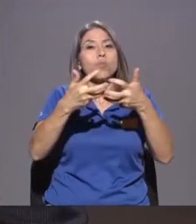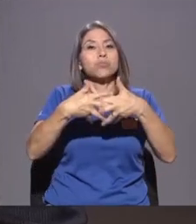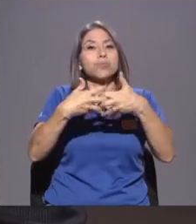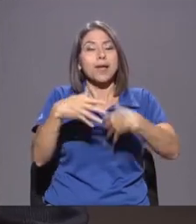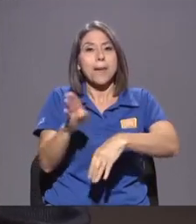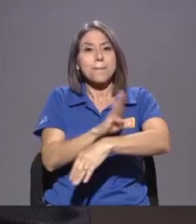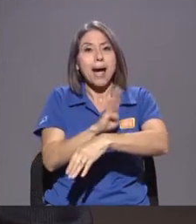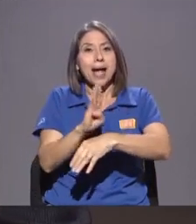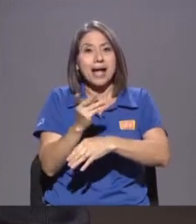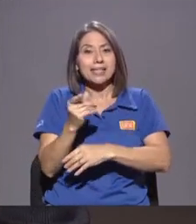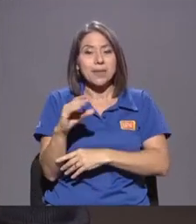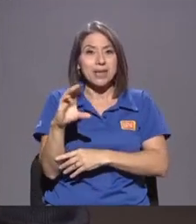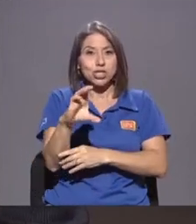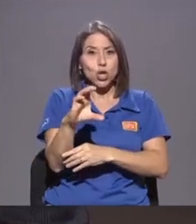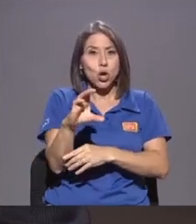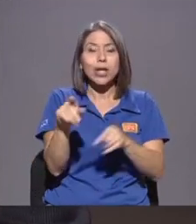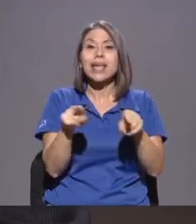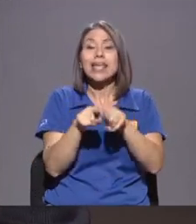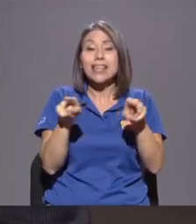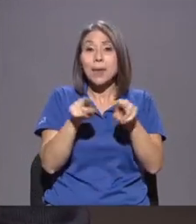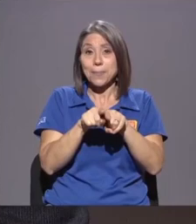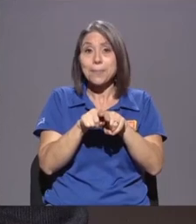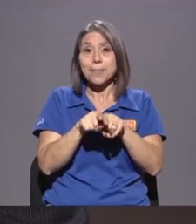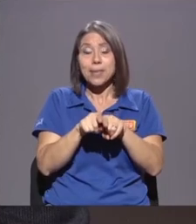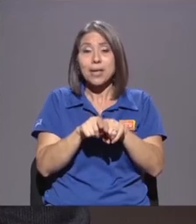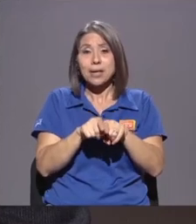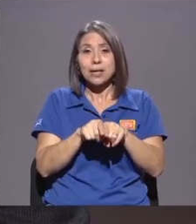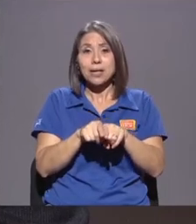Hasta Lo que serían